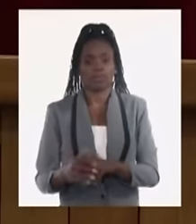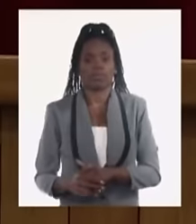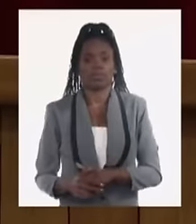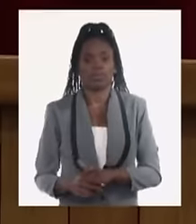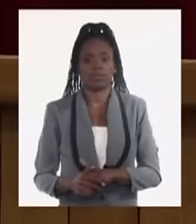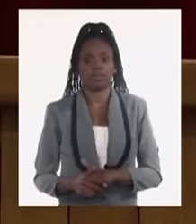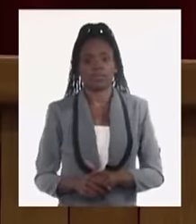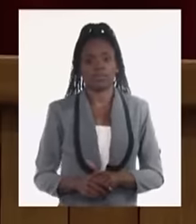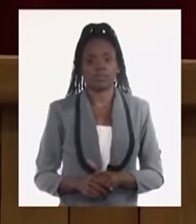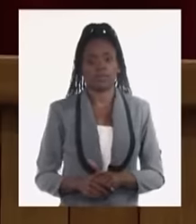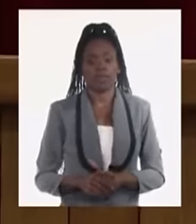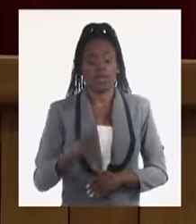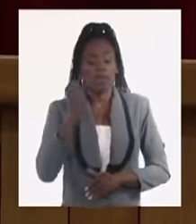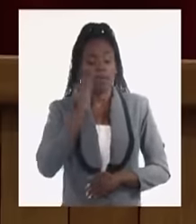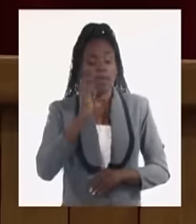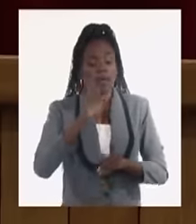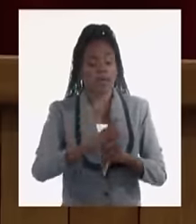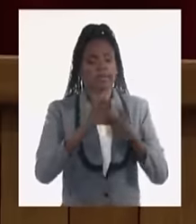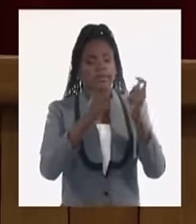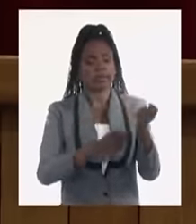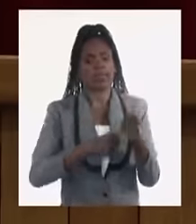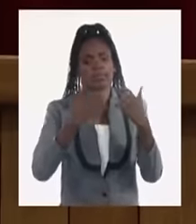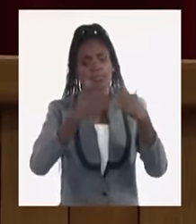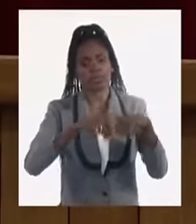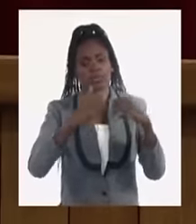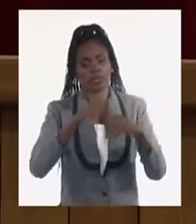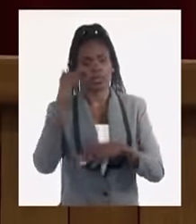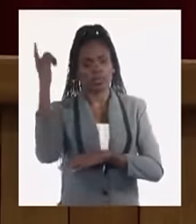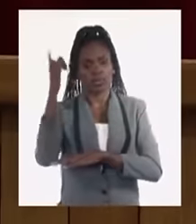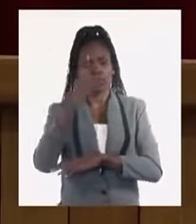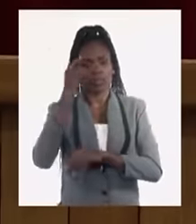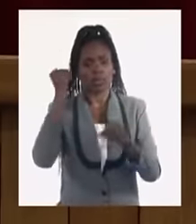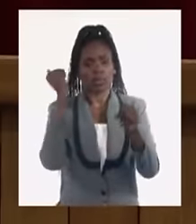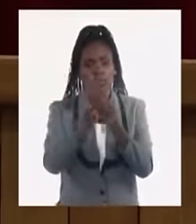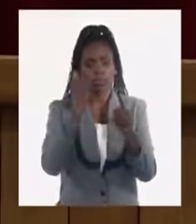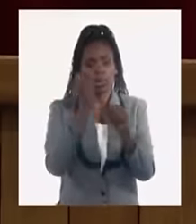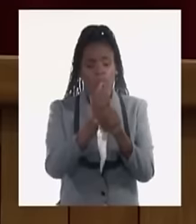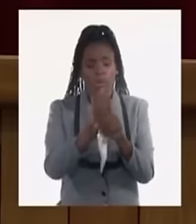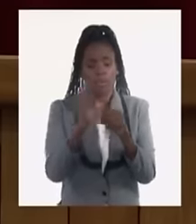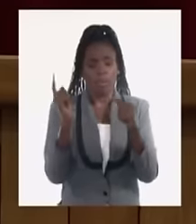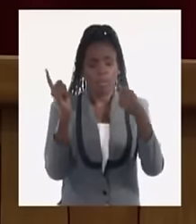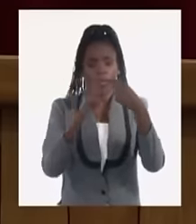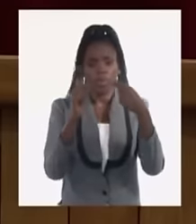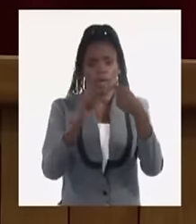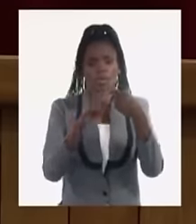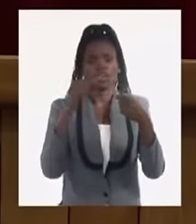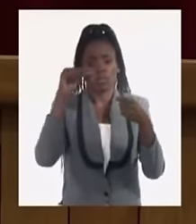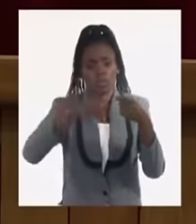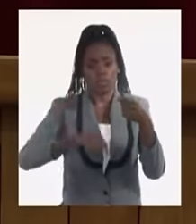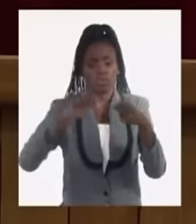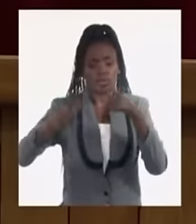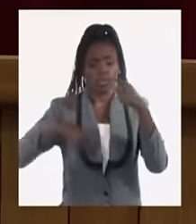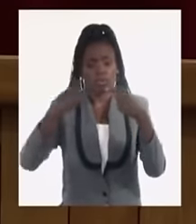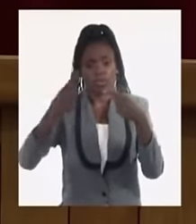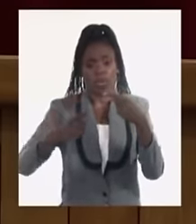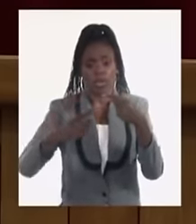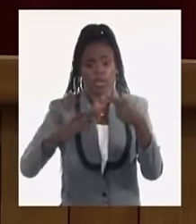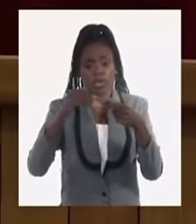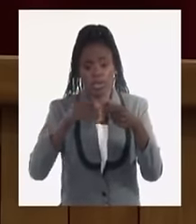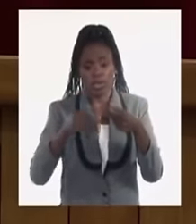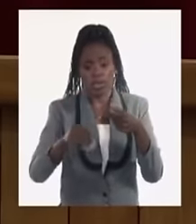incentivar la producción nacional. Esto es una tarea de primer orden en el 2024. A partir de las